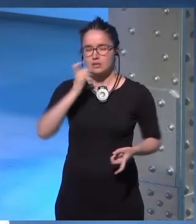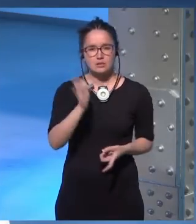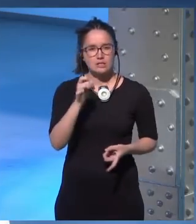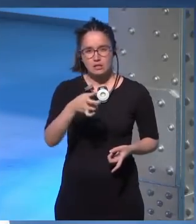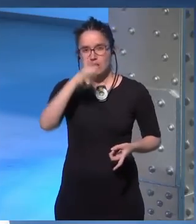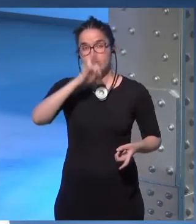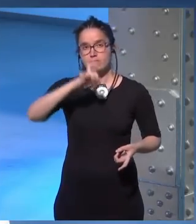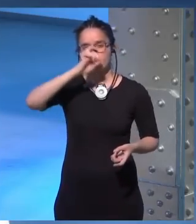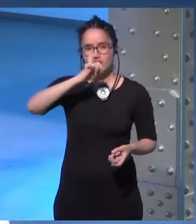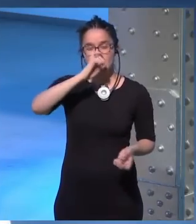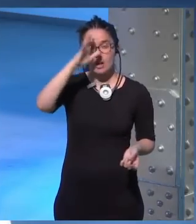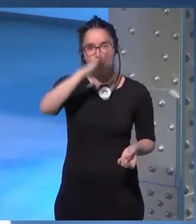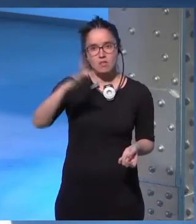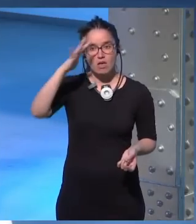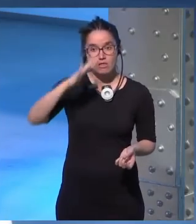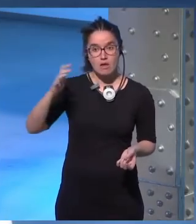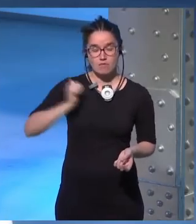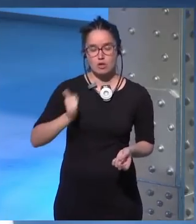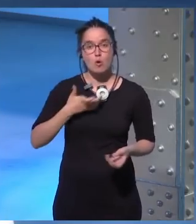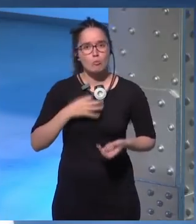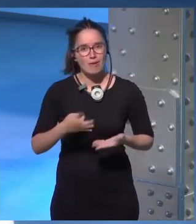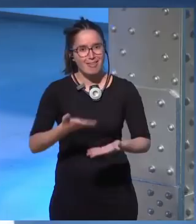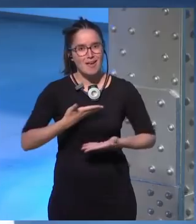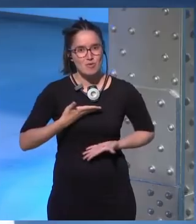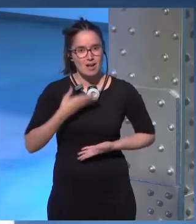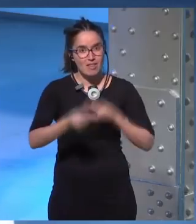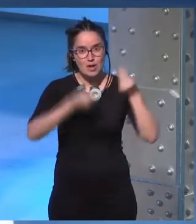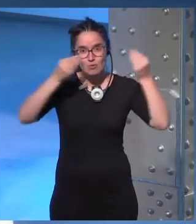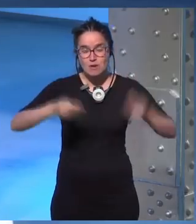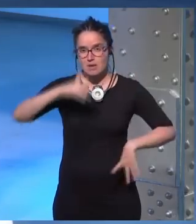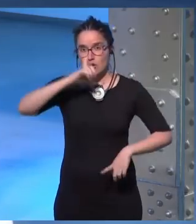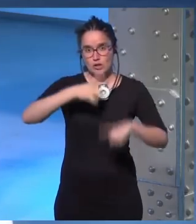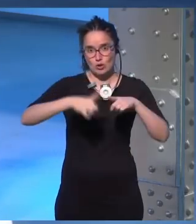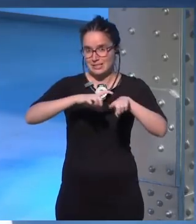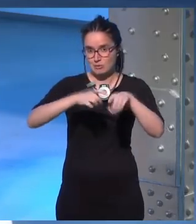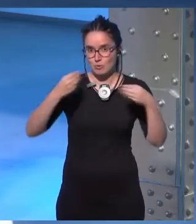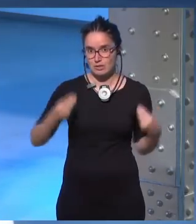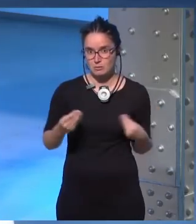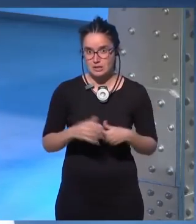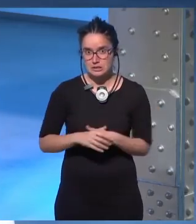más frecuencia y que la ciencia ficción puede ser un vehículo fantástico para hacerlo para recordarnos este tipo de cosas